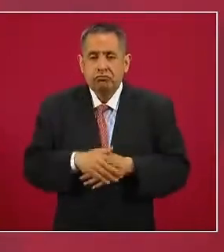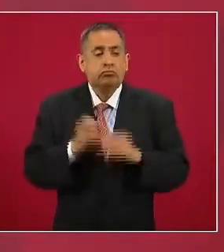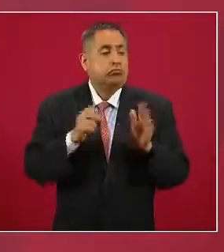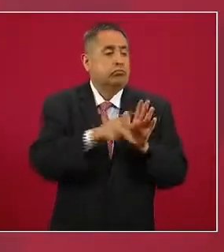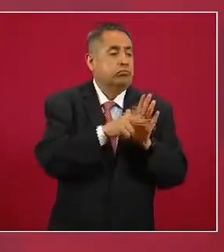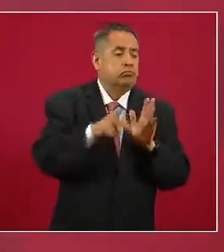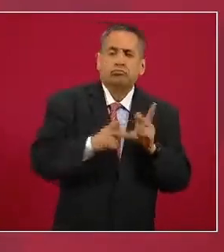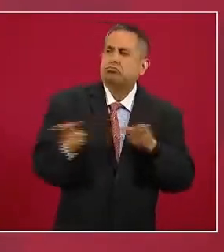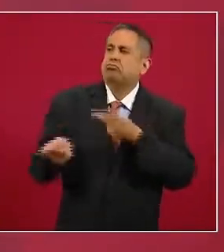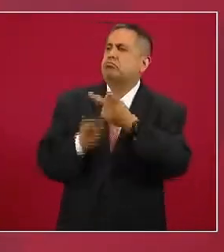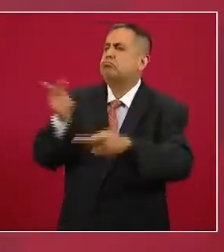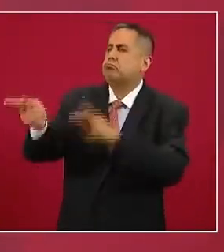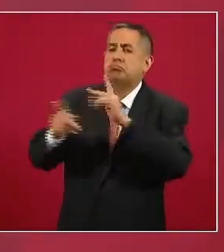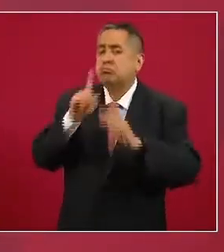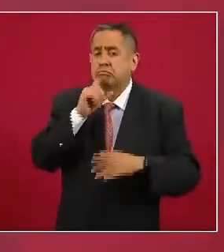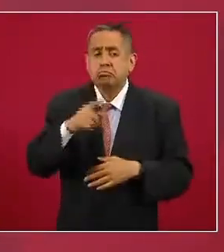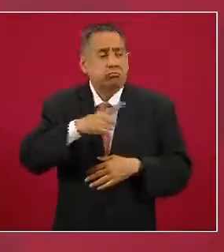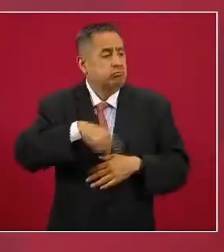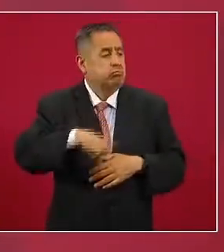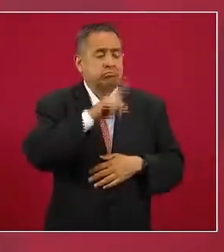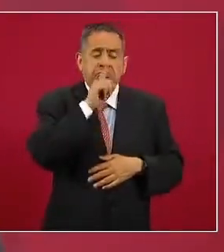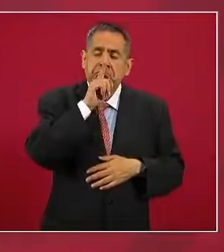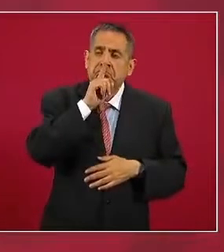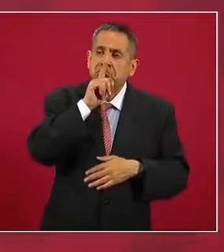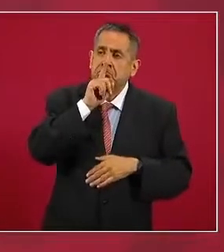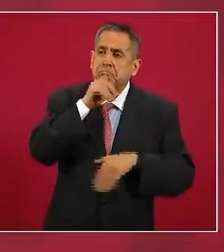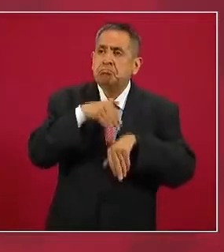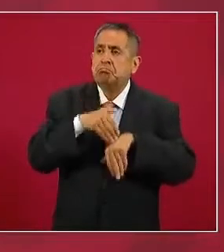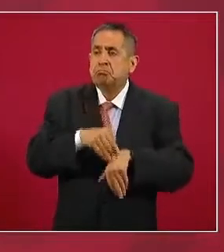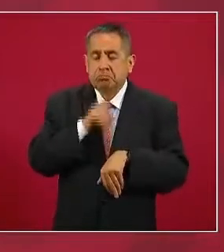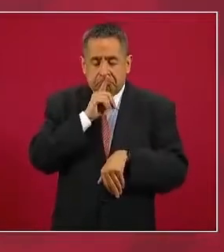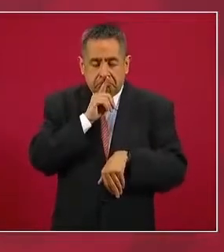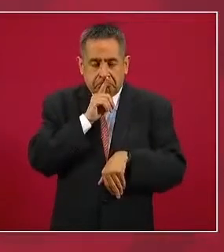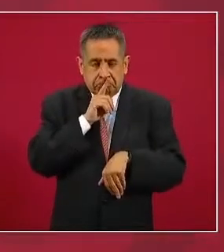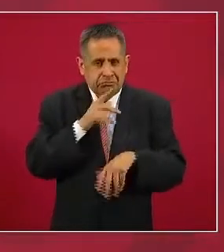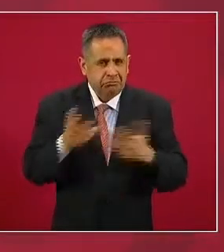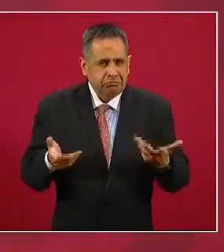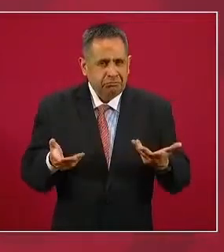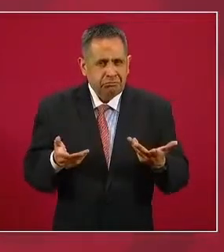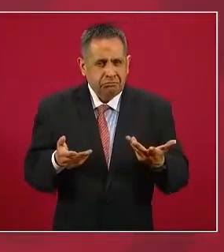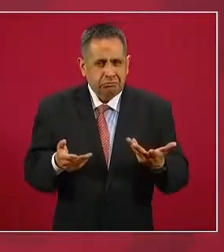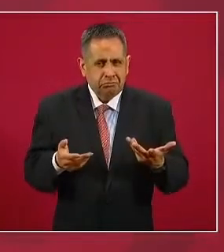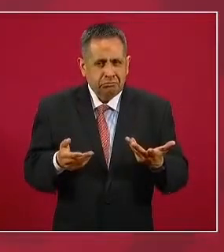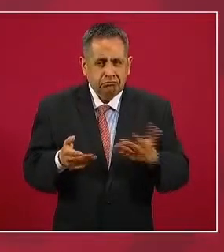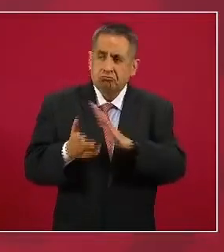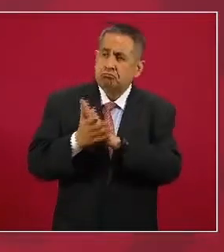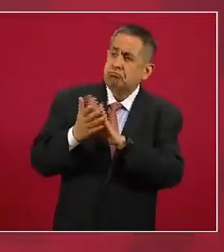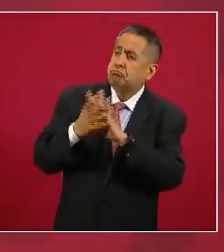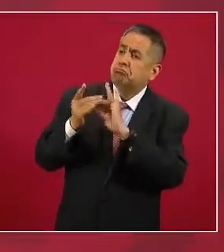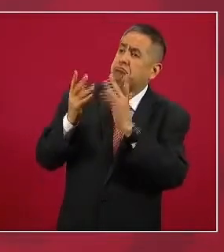preguntaban nada al contrario García Luna hacía tours